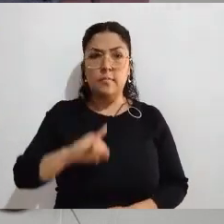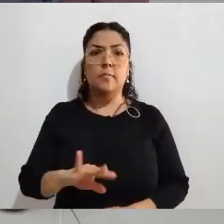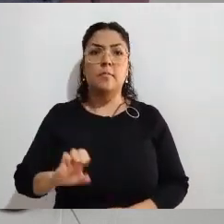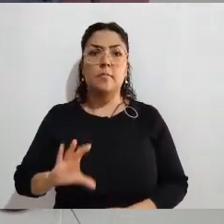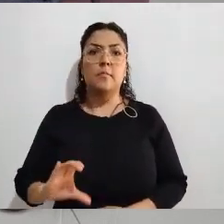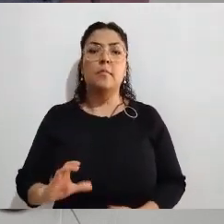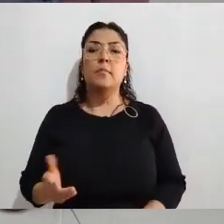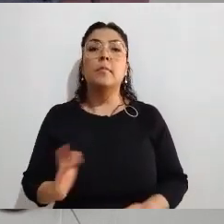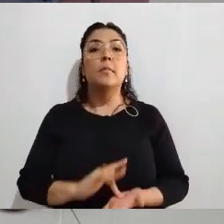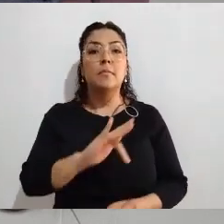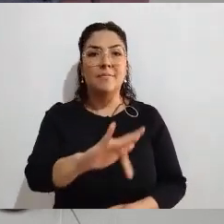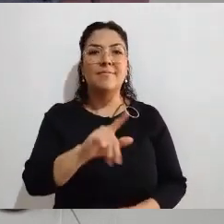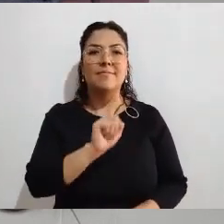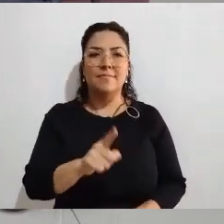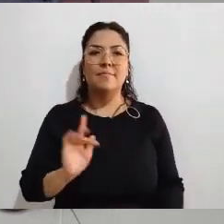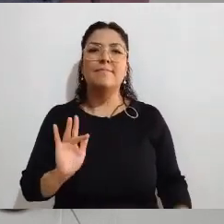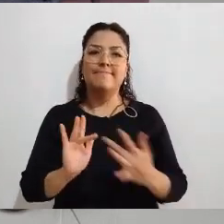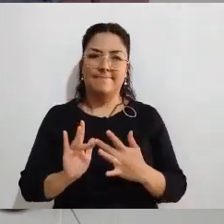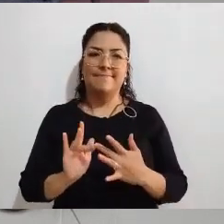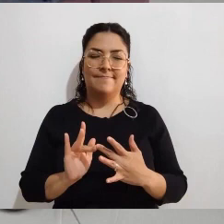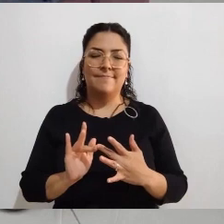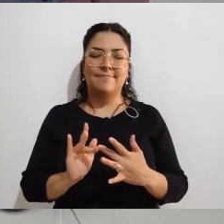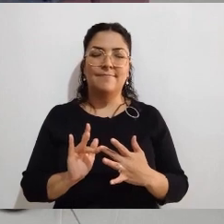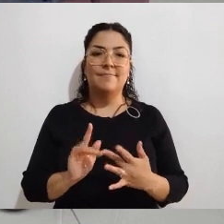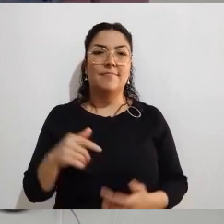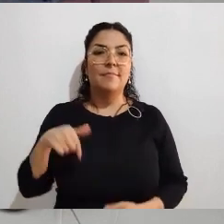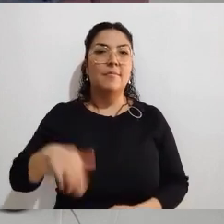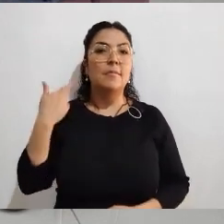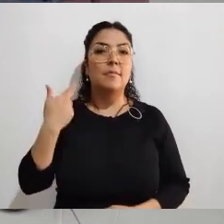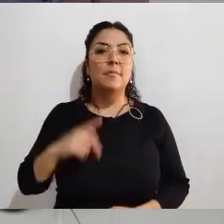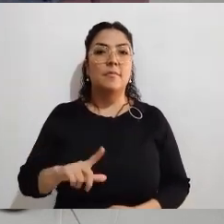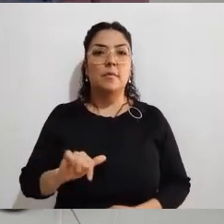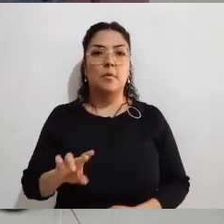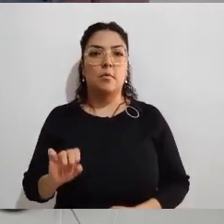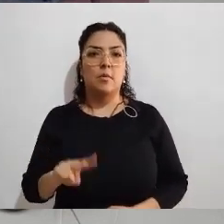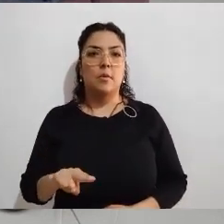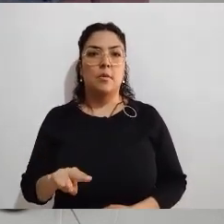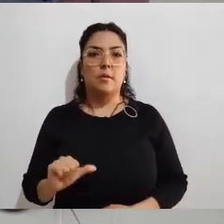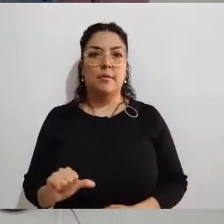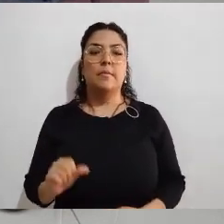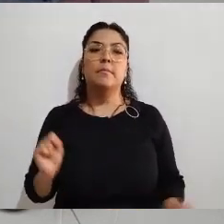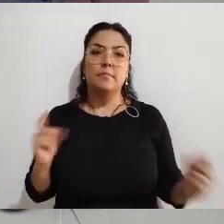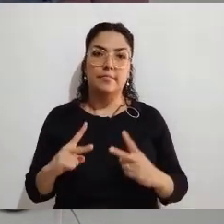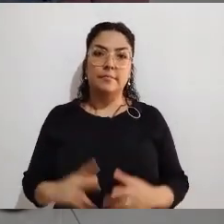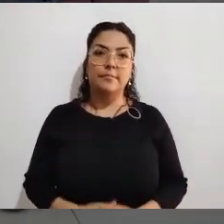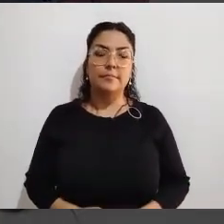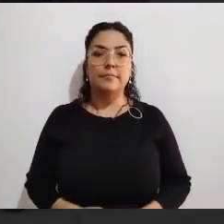electoral del Instituto Electoral de Coahuila, y gracias a usted que nos vio y nos escuchó en su programa La Urna. Hasta la próxima.